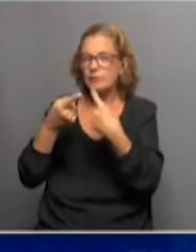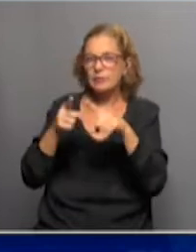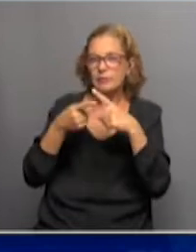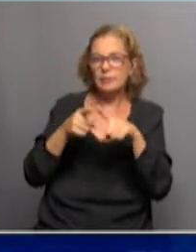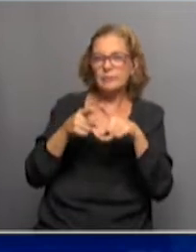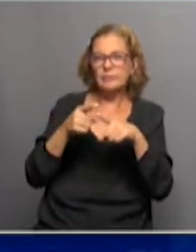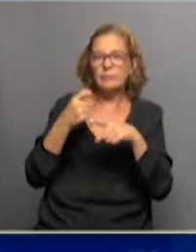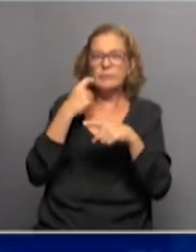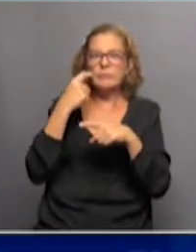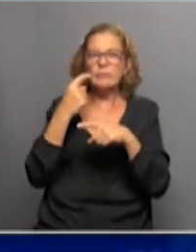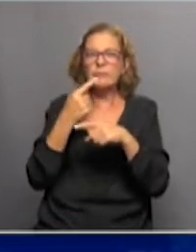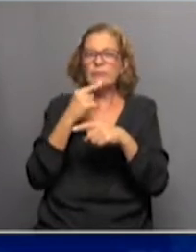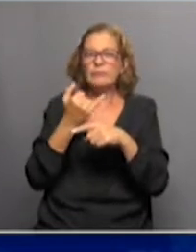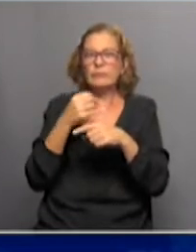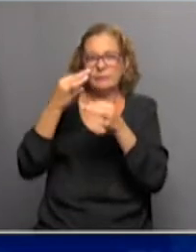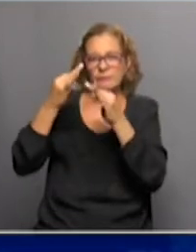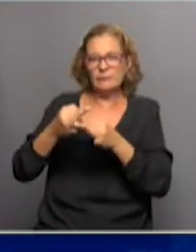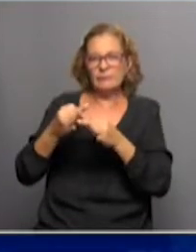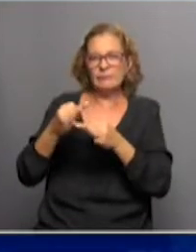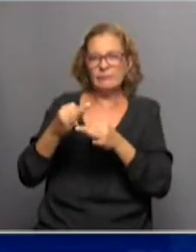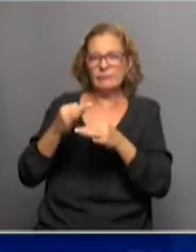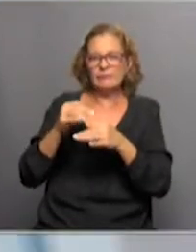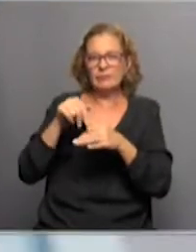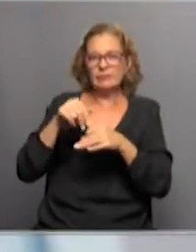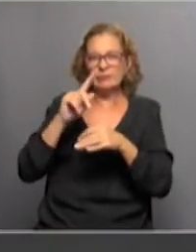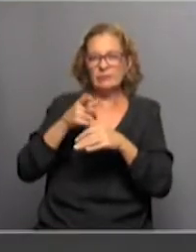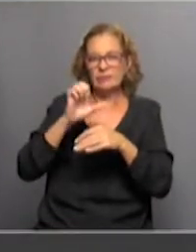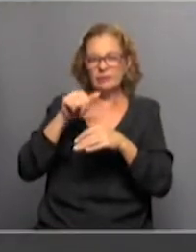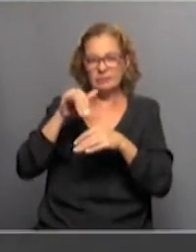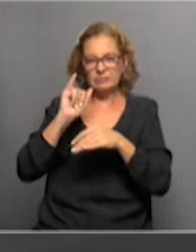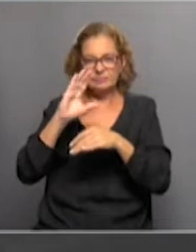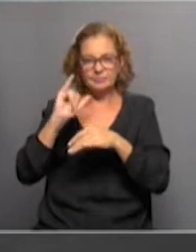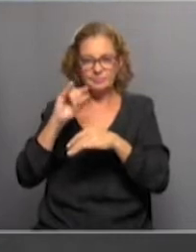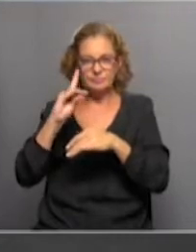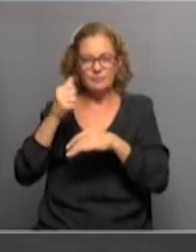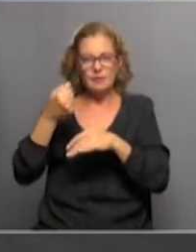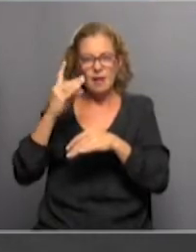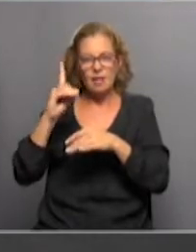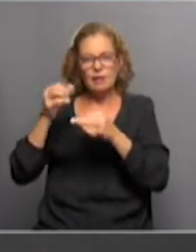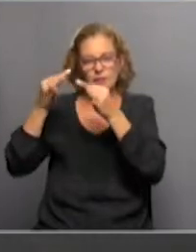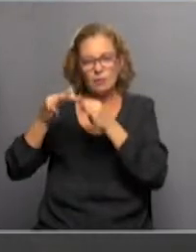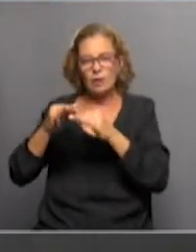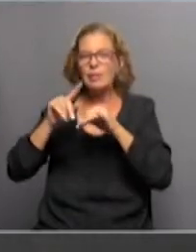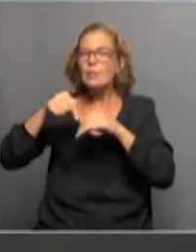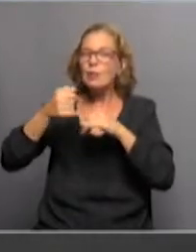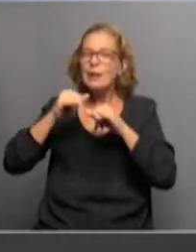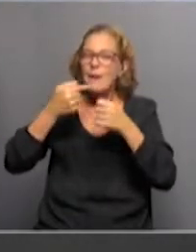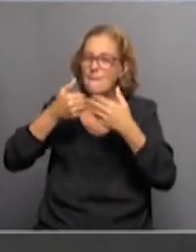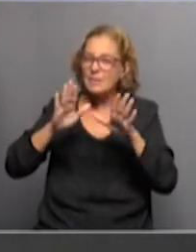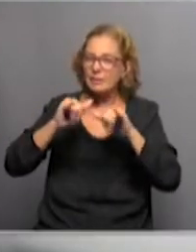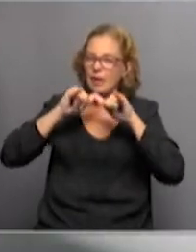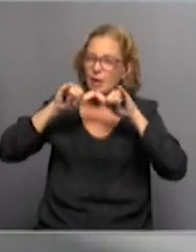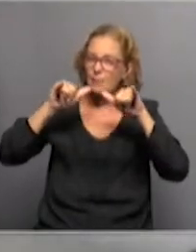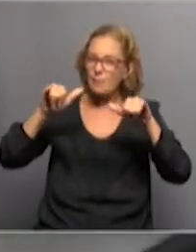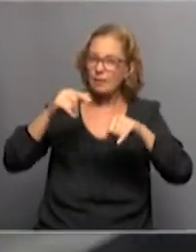aspectos, se numera, por ejemplo, seguridad, inmunogenicidad, impacto y efectividad una vez iniciada la campaña de vacunación. ¿Qué